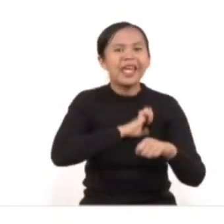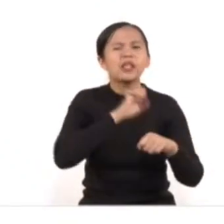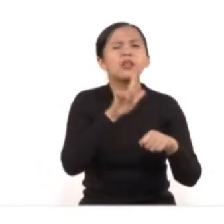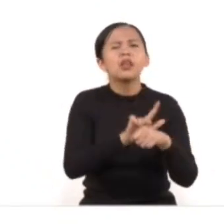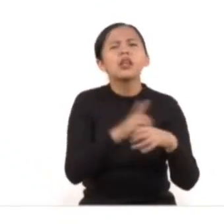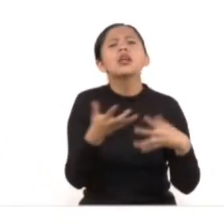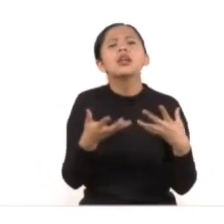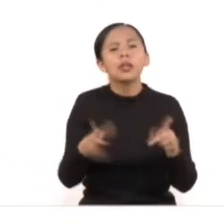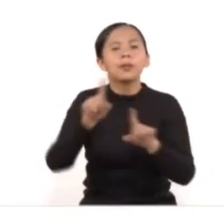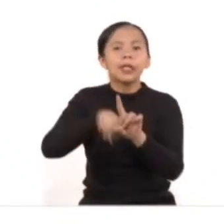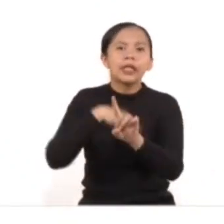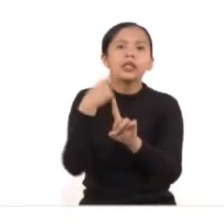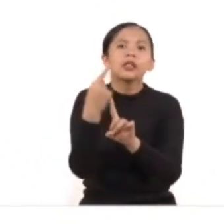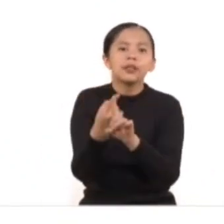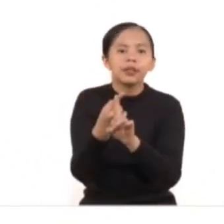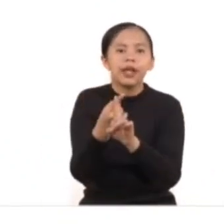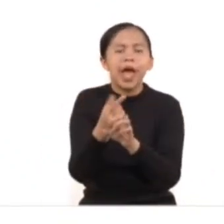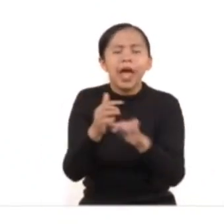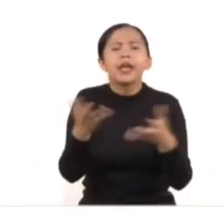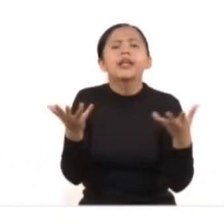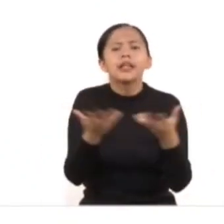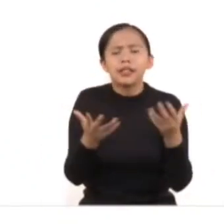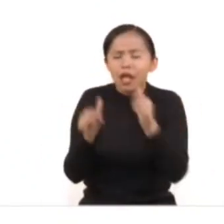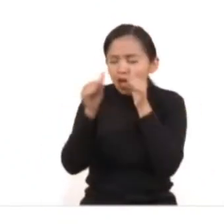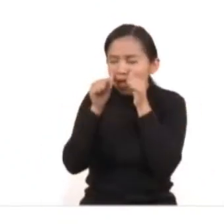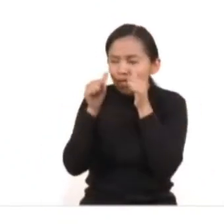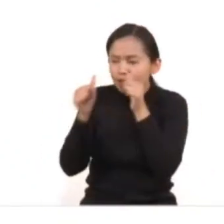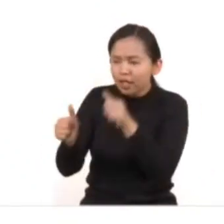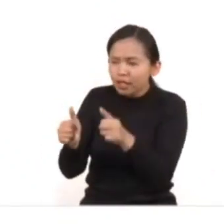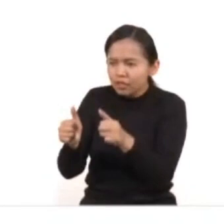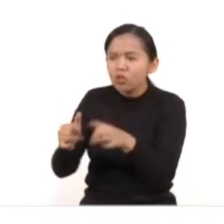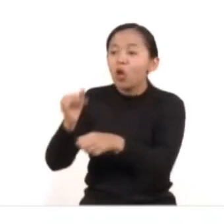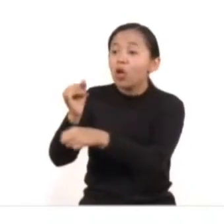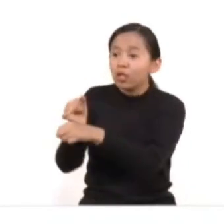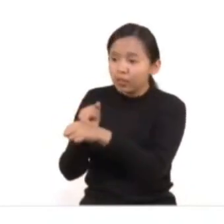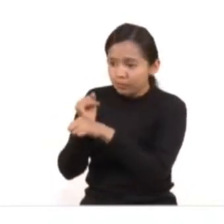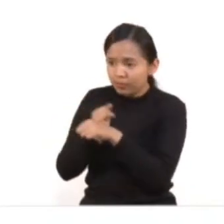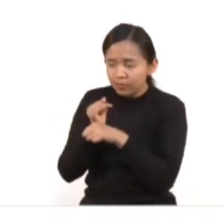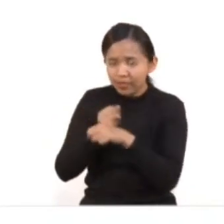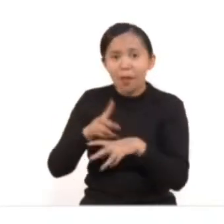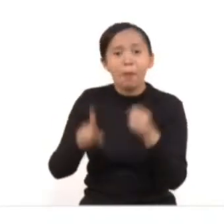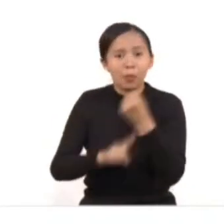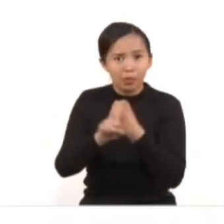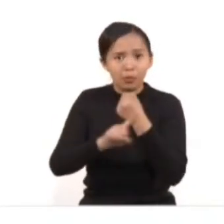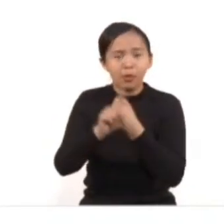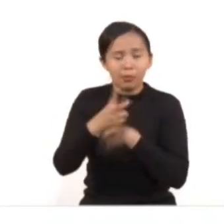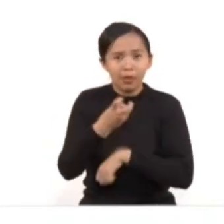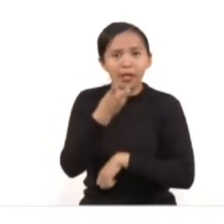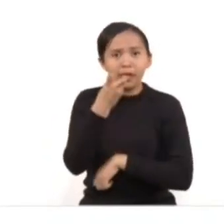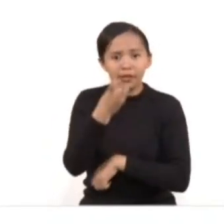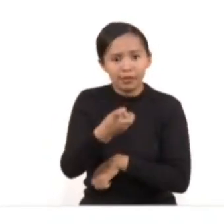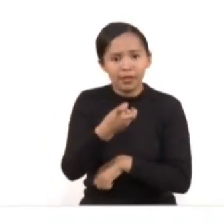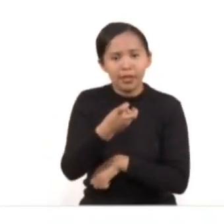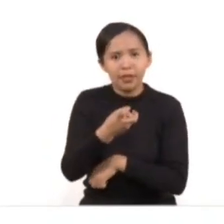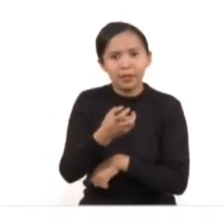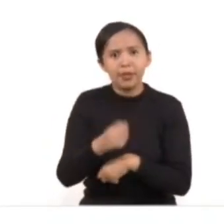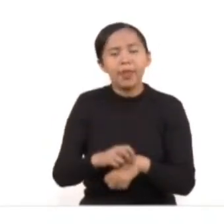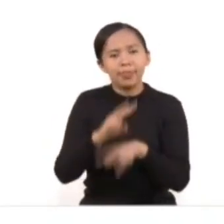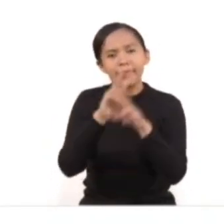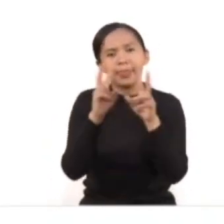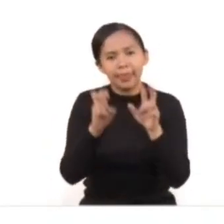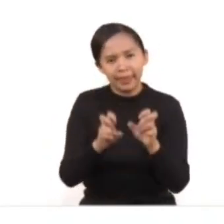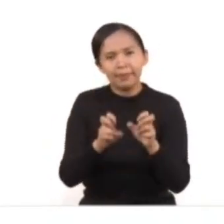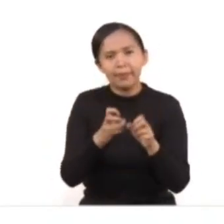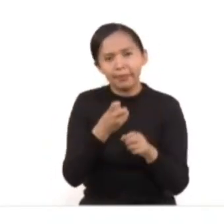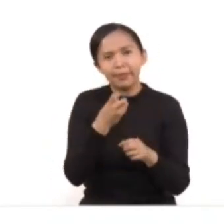dedicará, que se dedica a la atención e investigación de este delito, sobre todo lo que tiene que ver